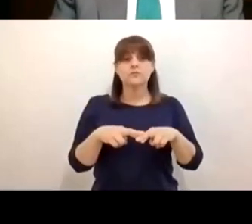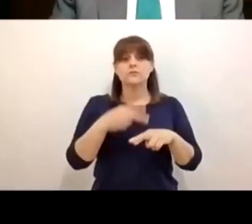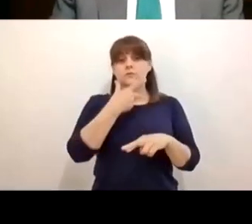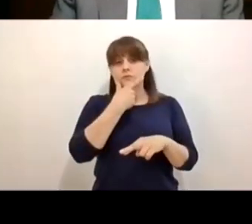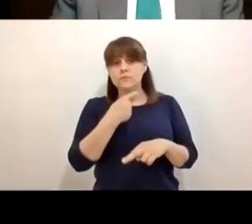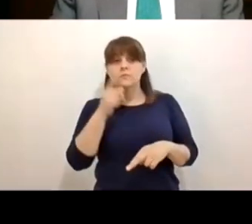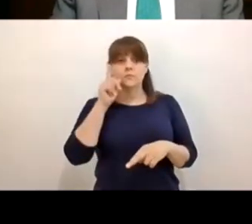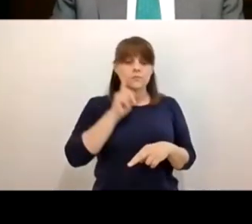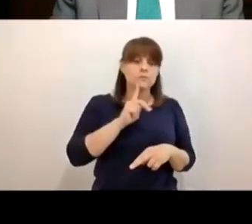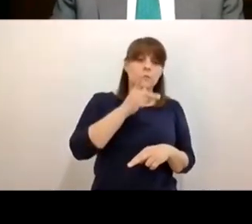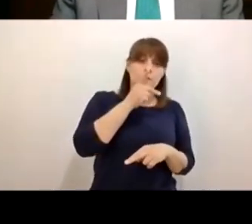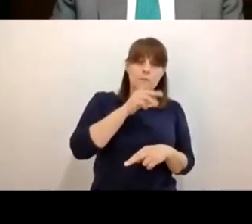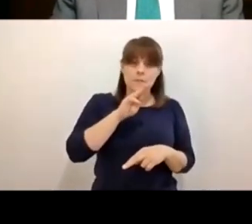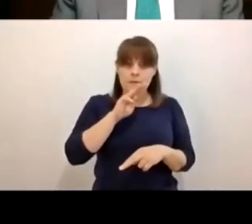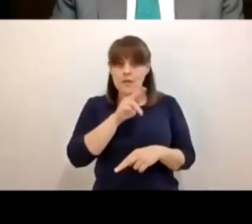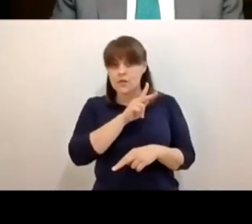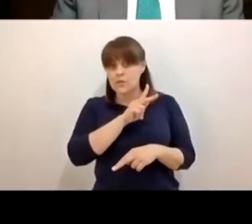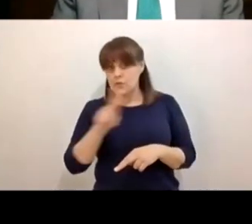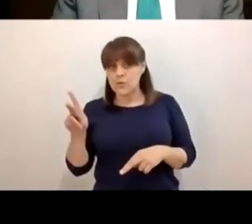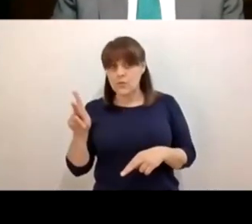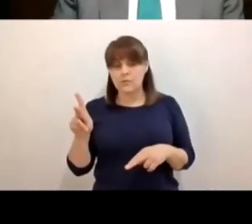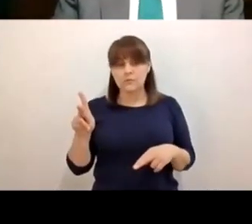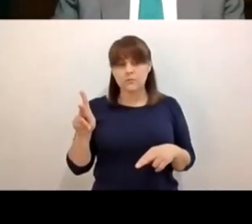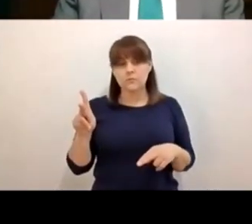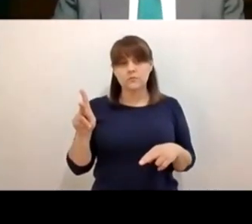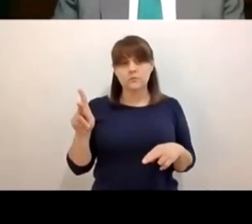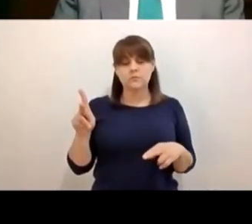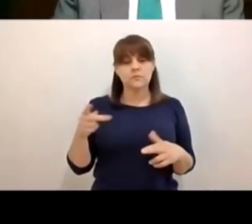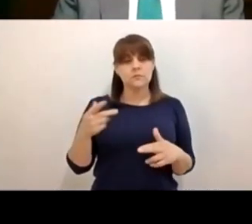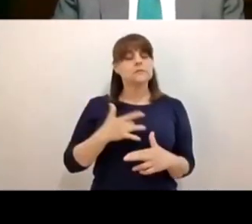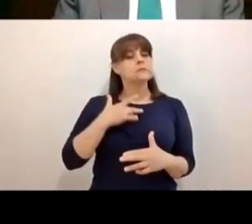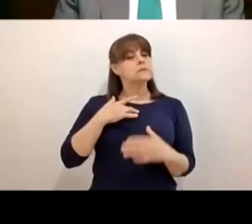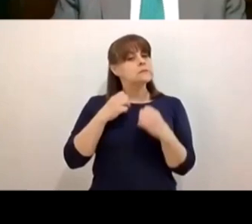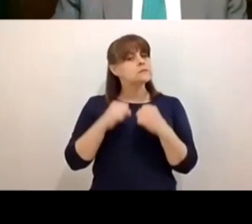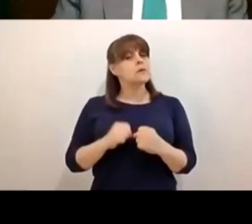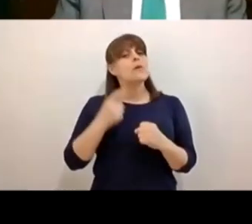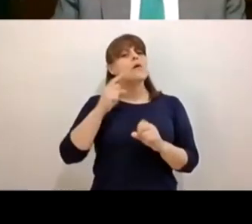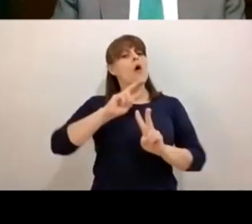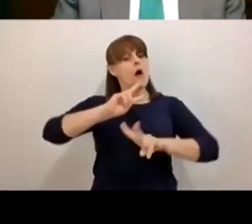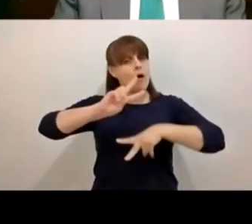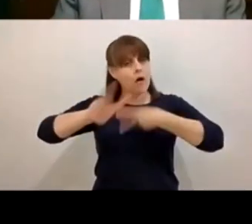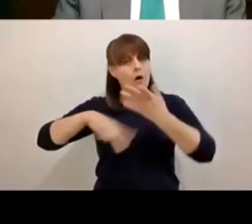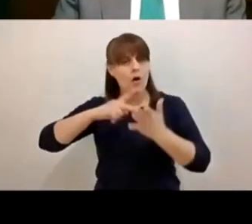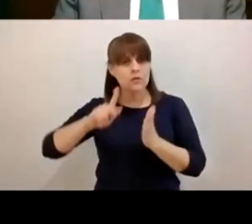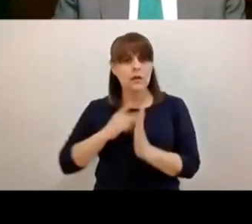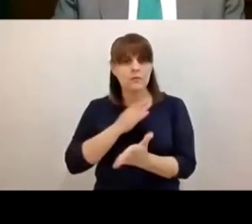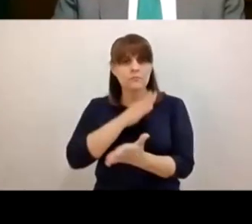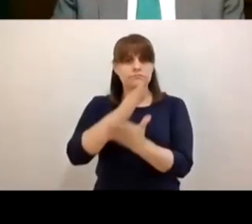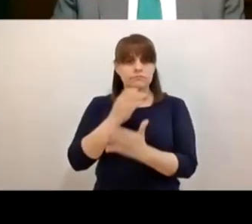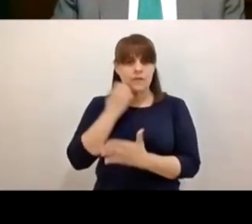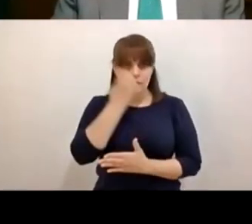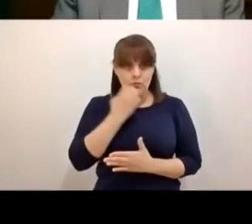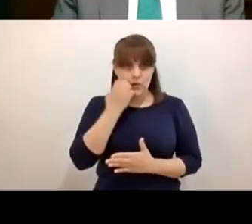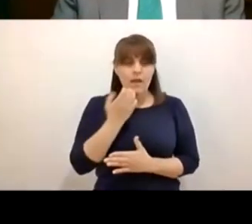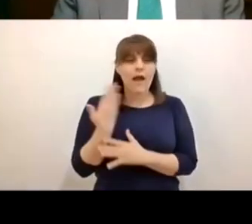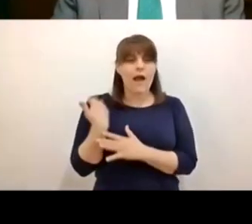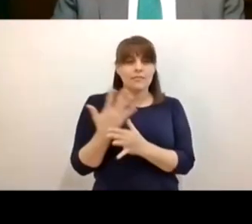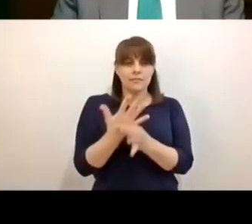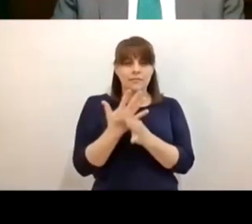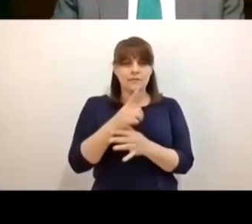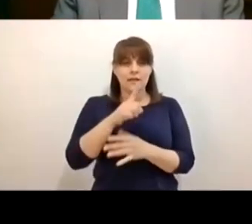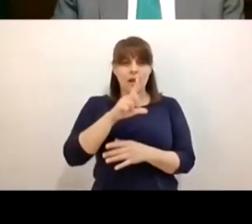y los padres de familia y madres estén seguros al regreso a clase así como dijo Luis Humberto que